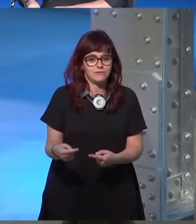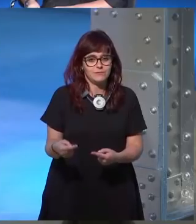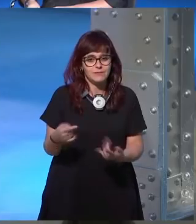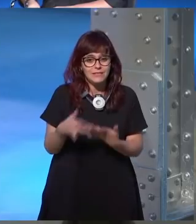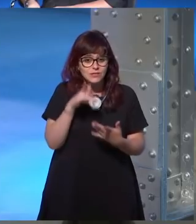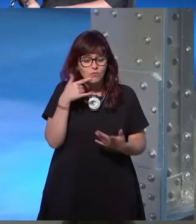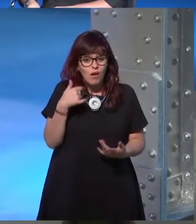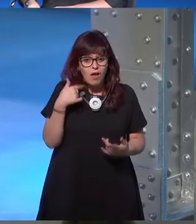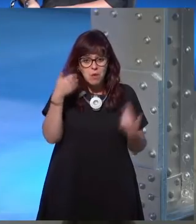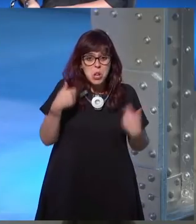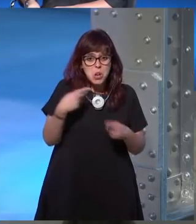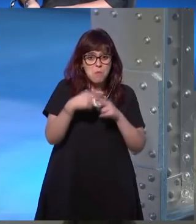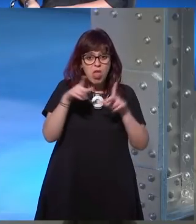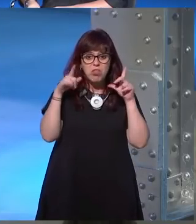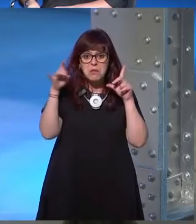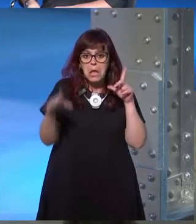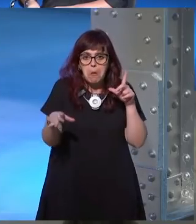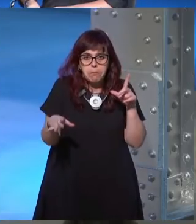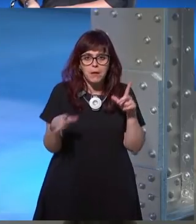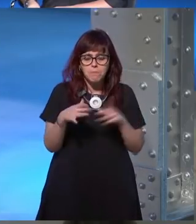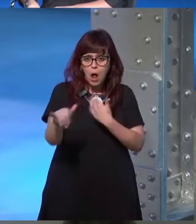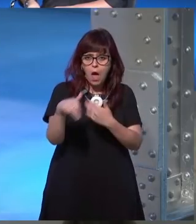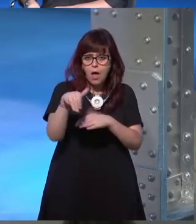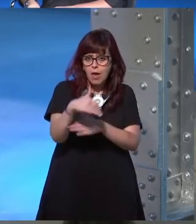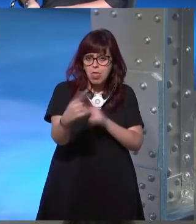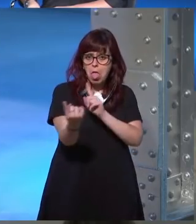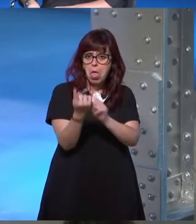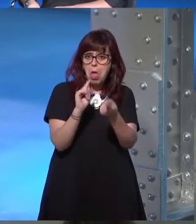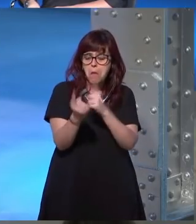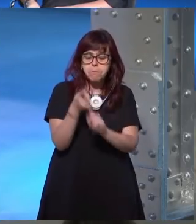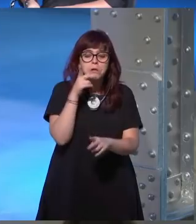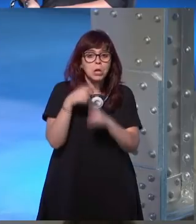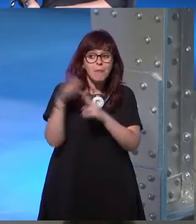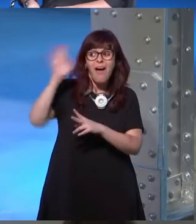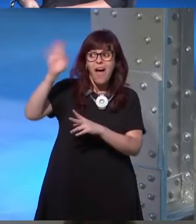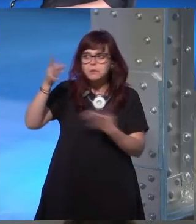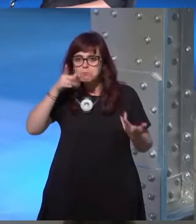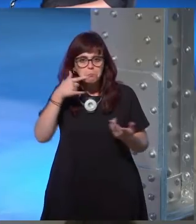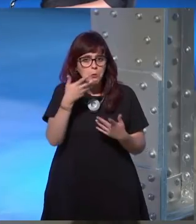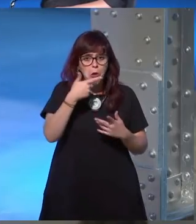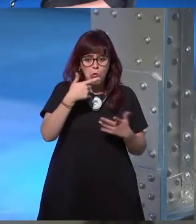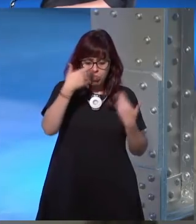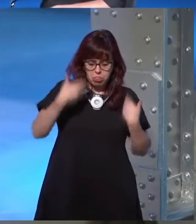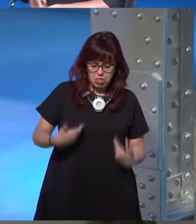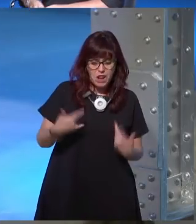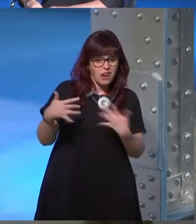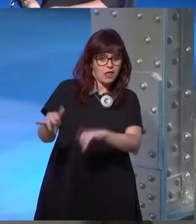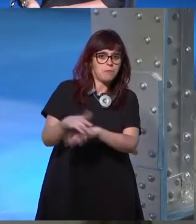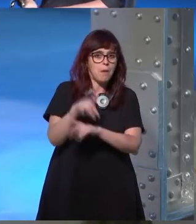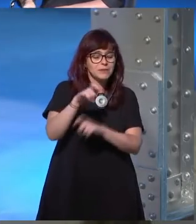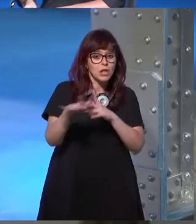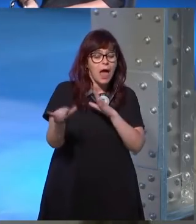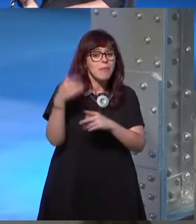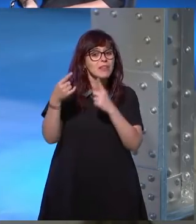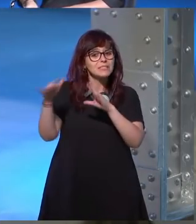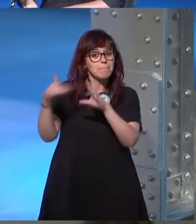eres una doña nadie por así decirlo voy por la calle y nadie me reconoce ya está sé que incluso la gente que me envía